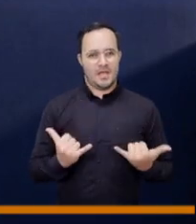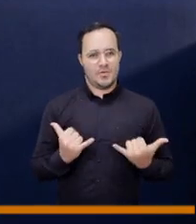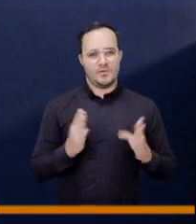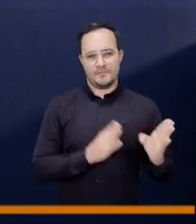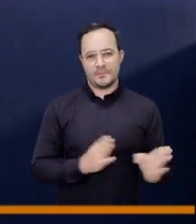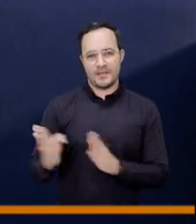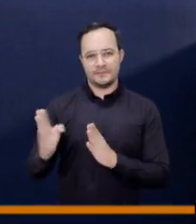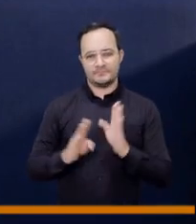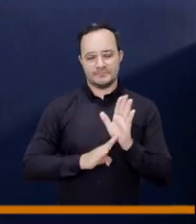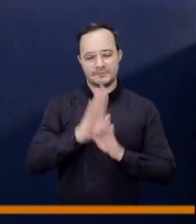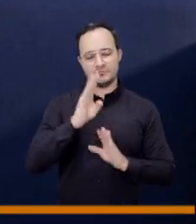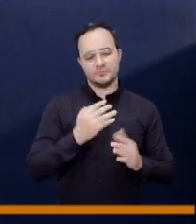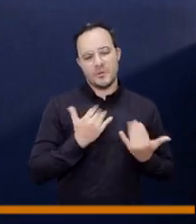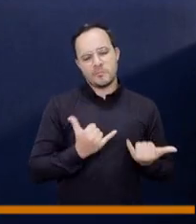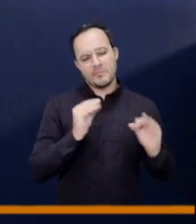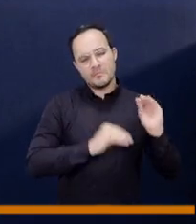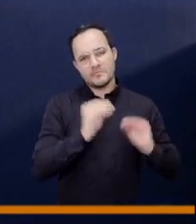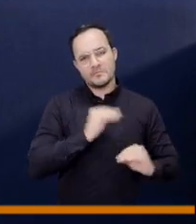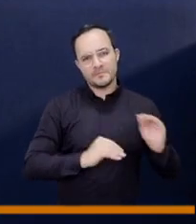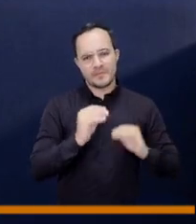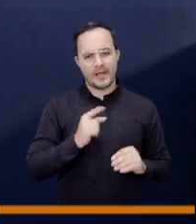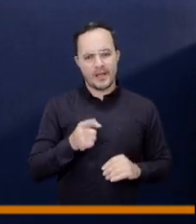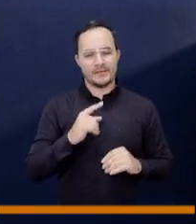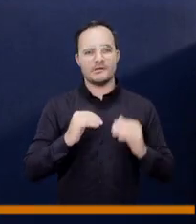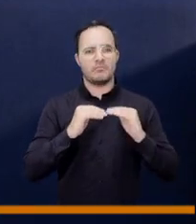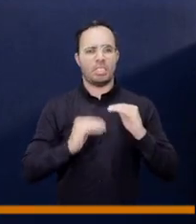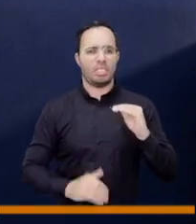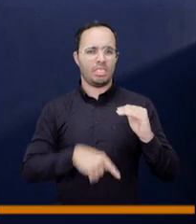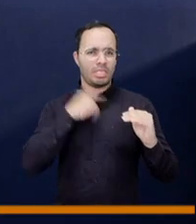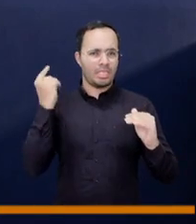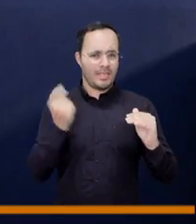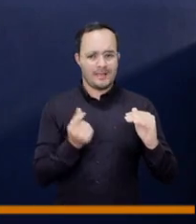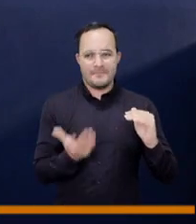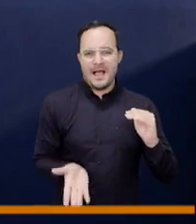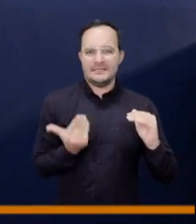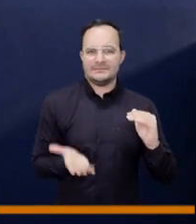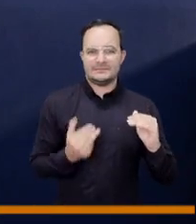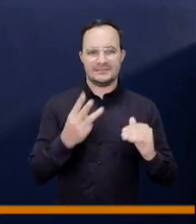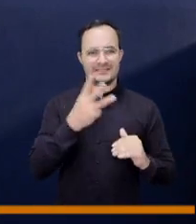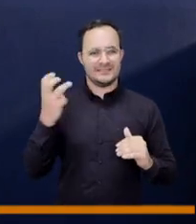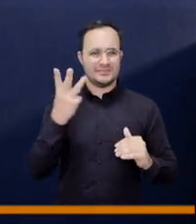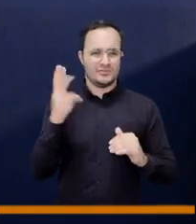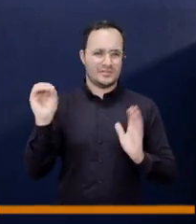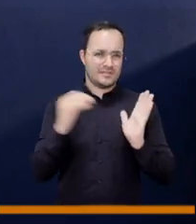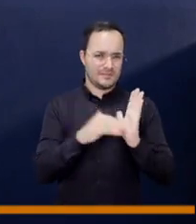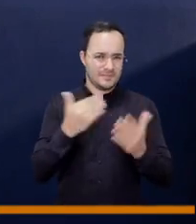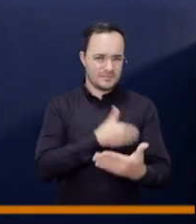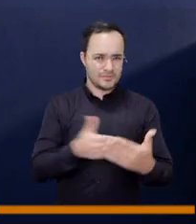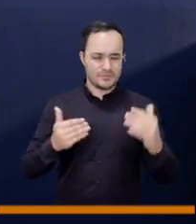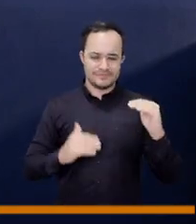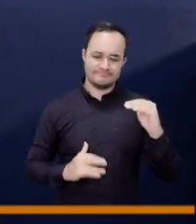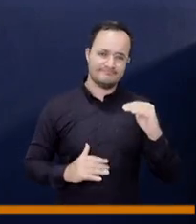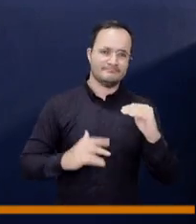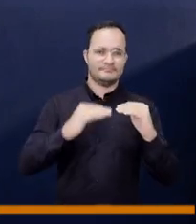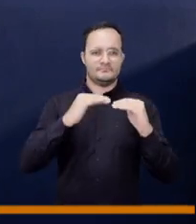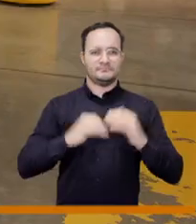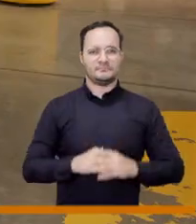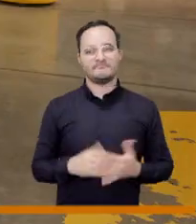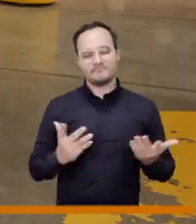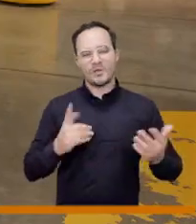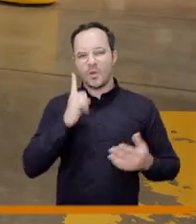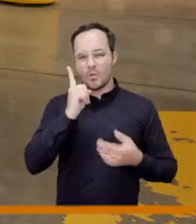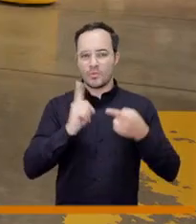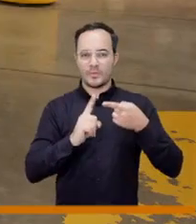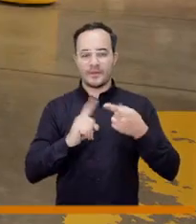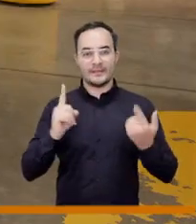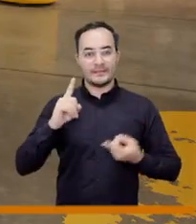de desarrollo que quedó desfinanciado en 330 mil millones de pesos porque producto de la pérdida en valores libros que tuvo